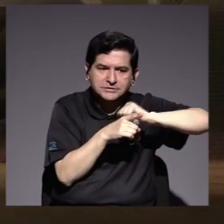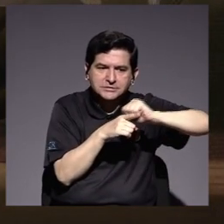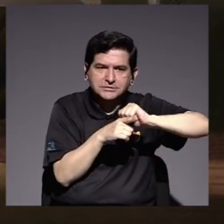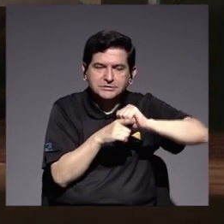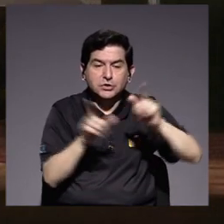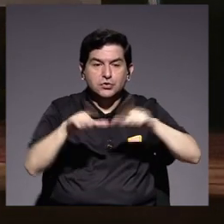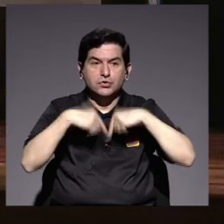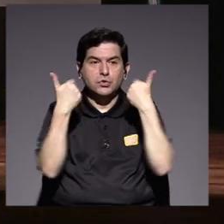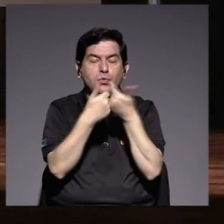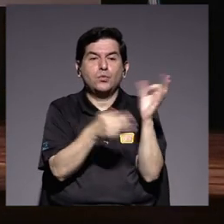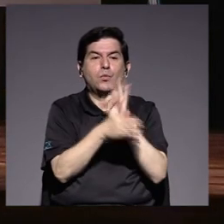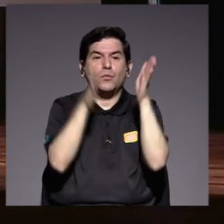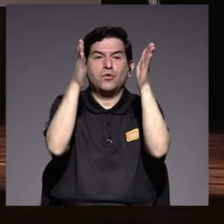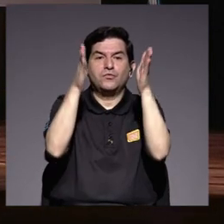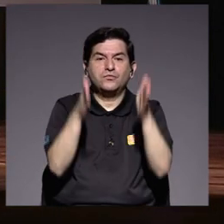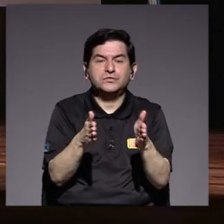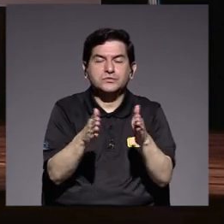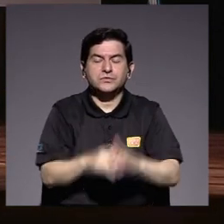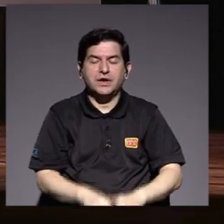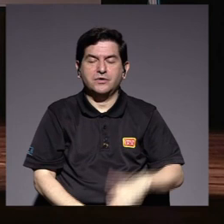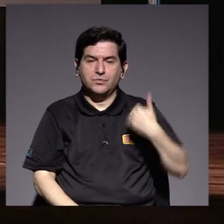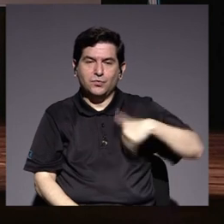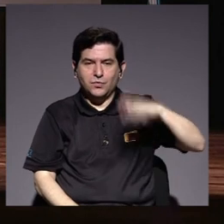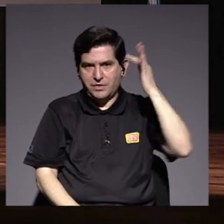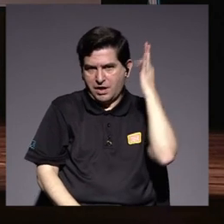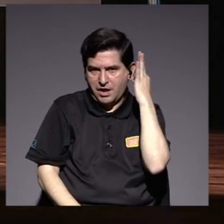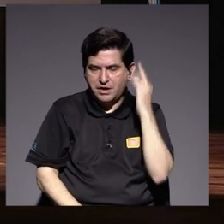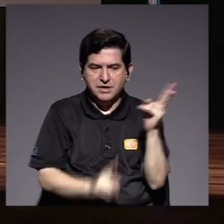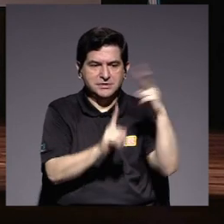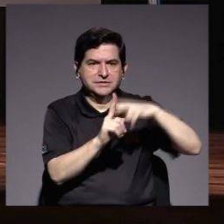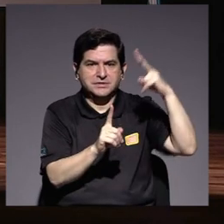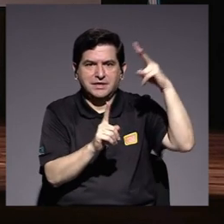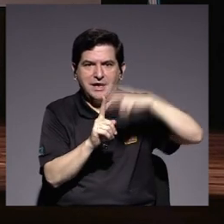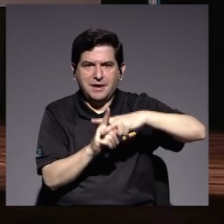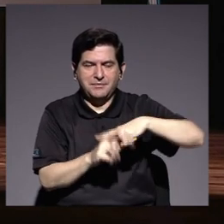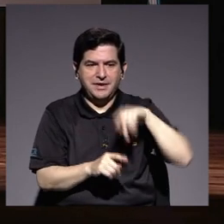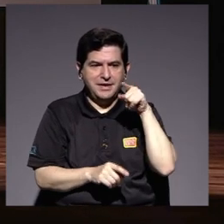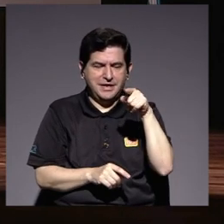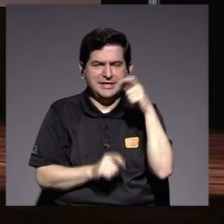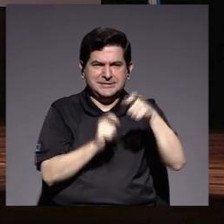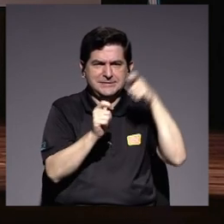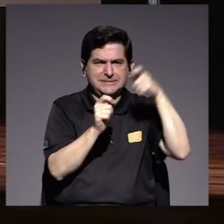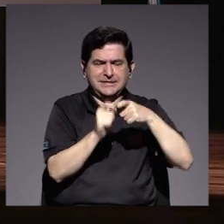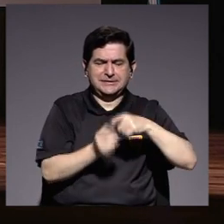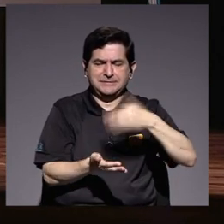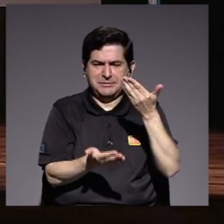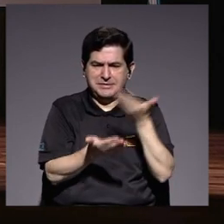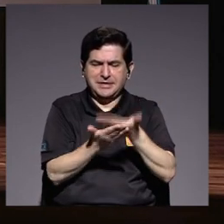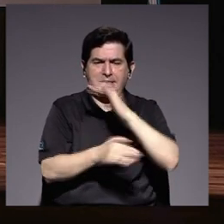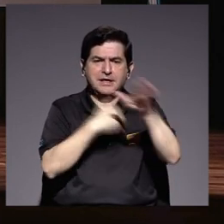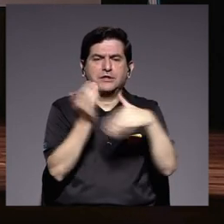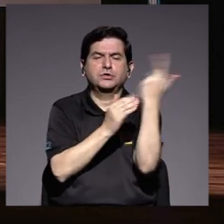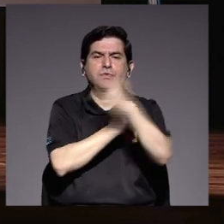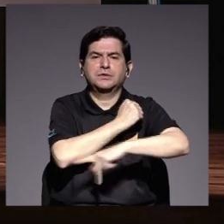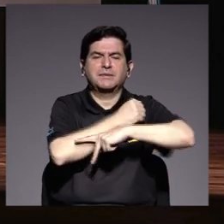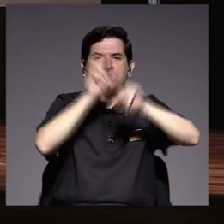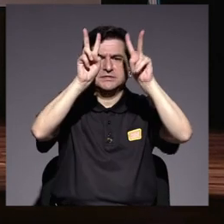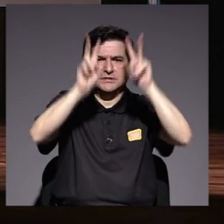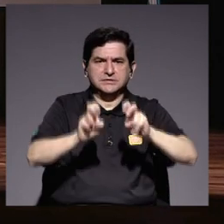contingente de funcionarias y funcionarios para aplicar rigurosamente estas pruebas en todo el país